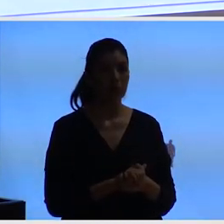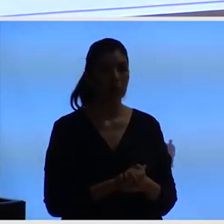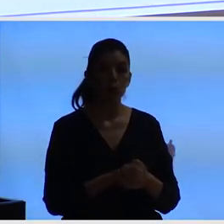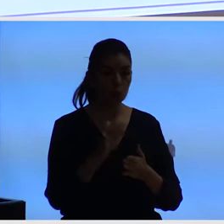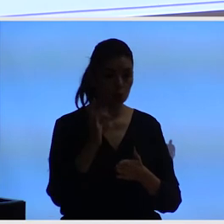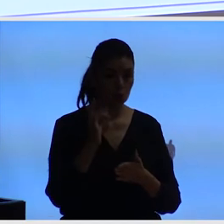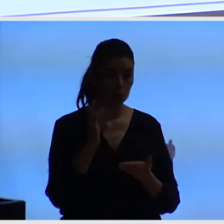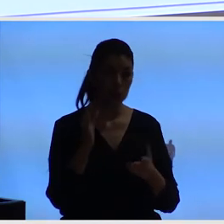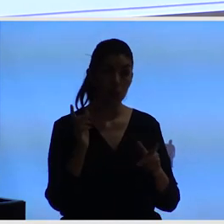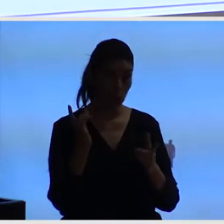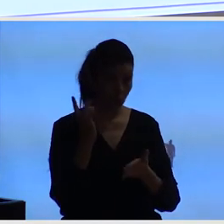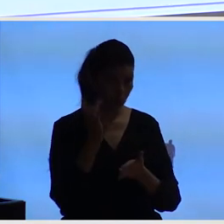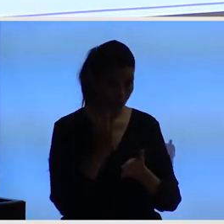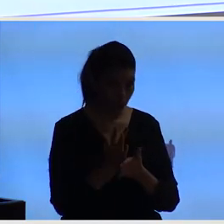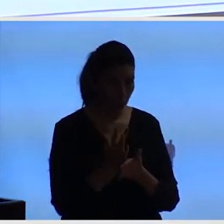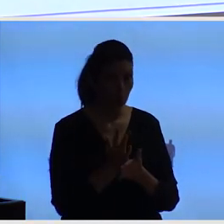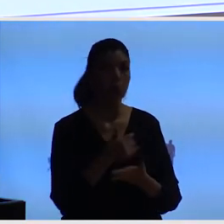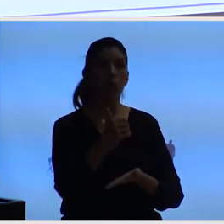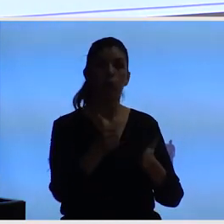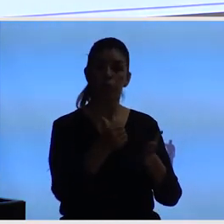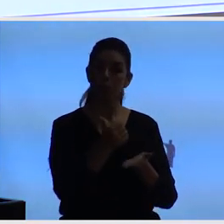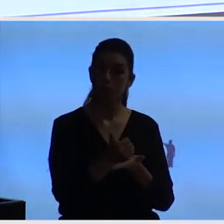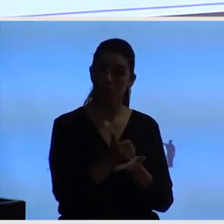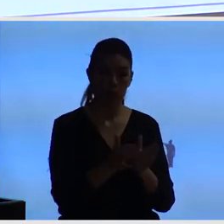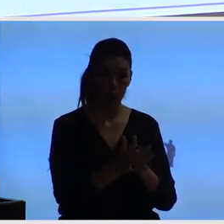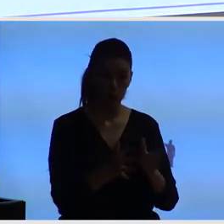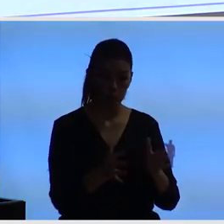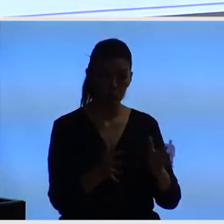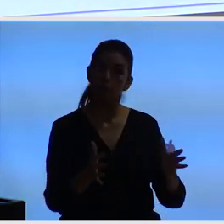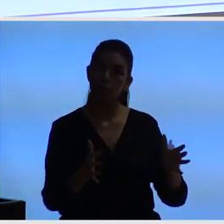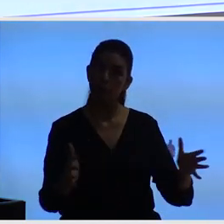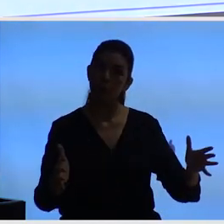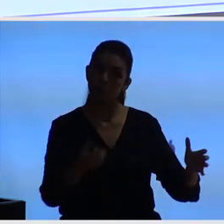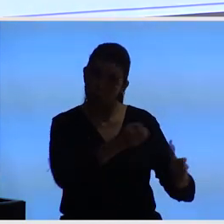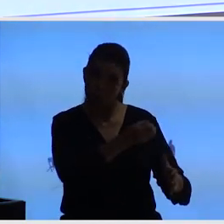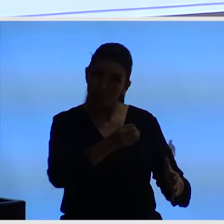también qué tipo de intervenciones privilegiar.